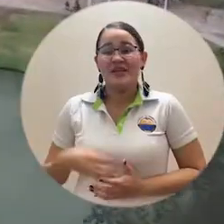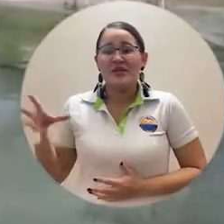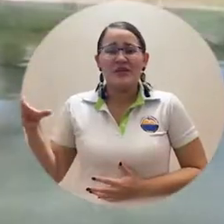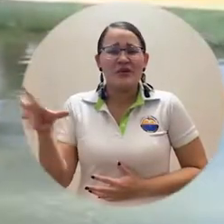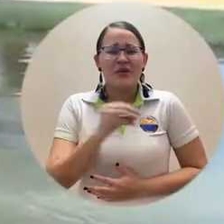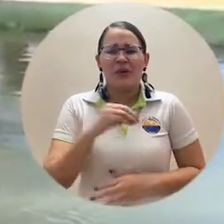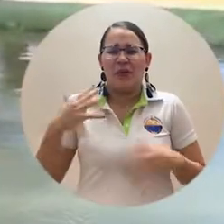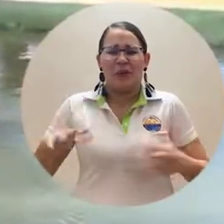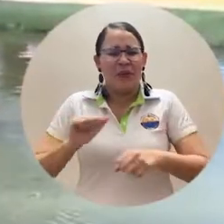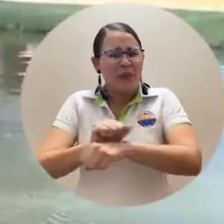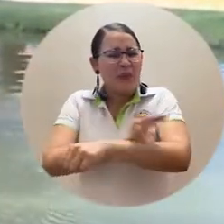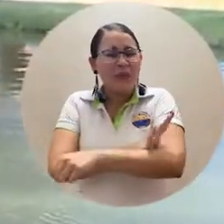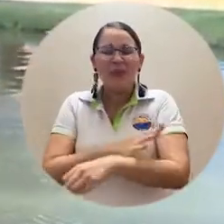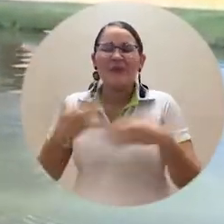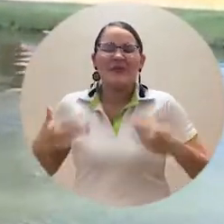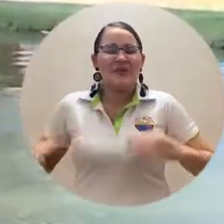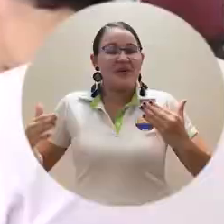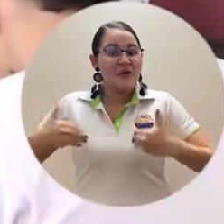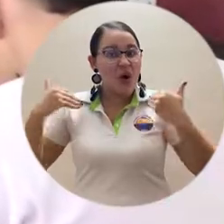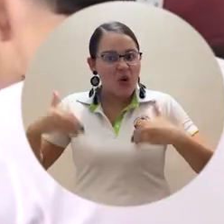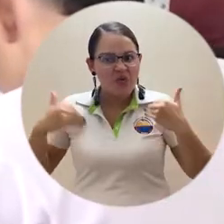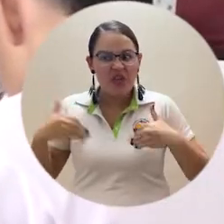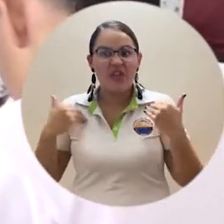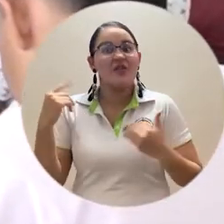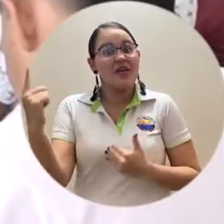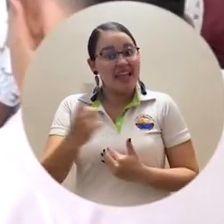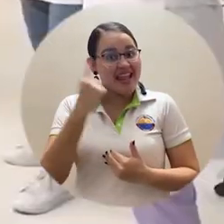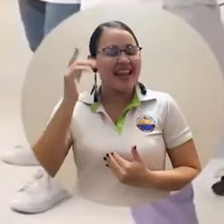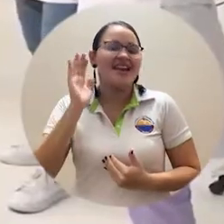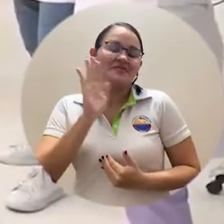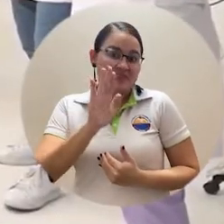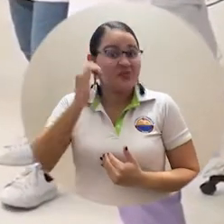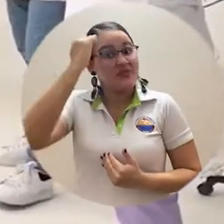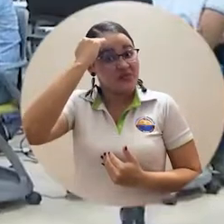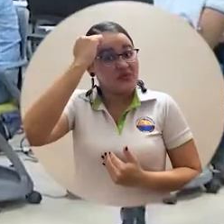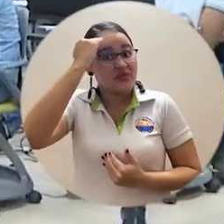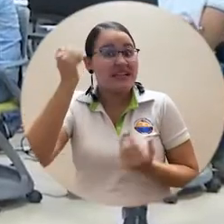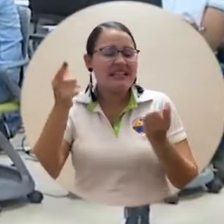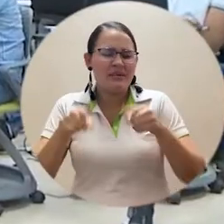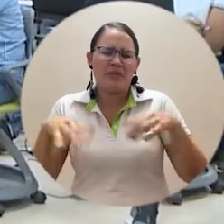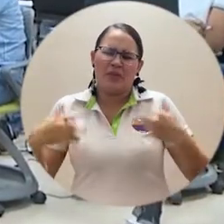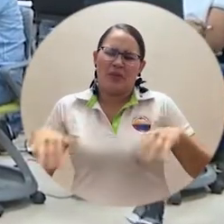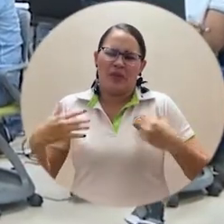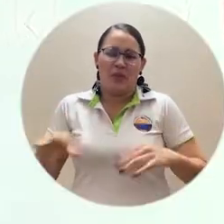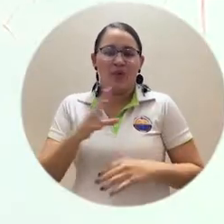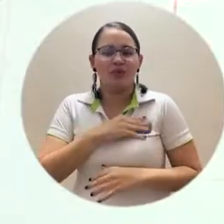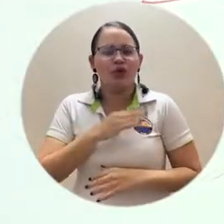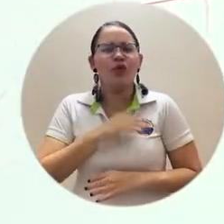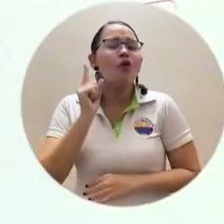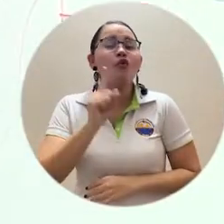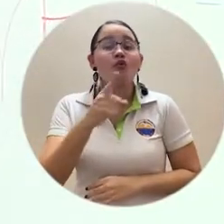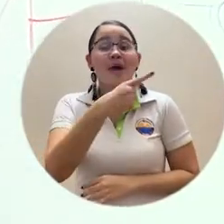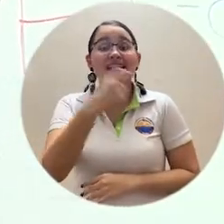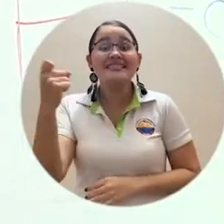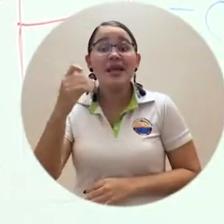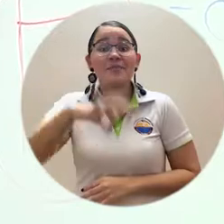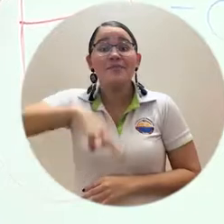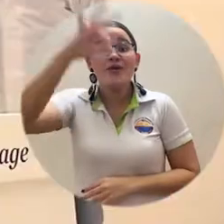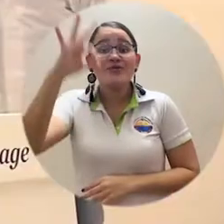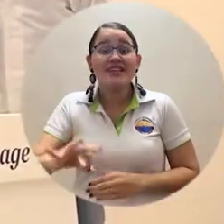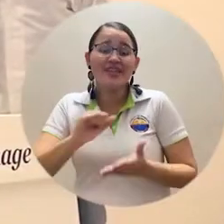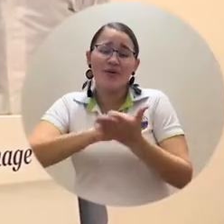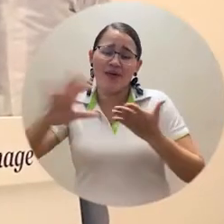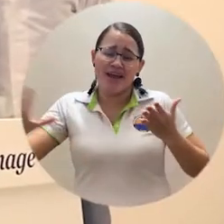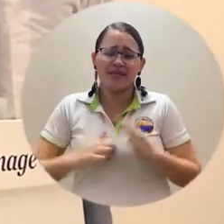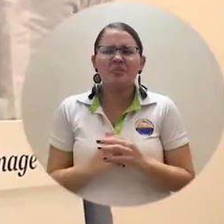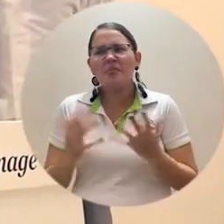Múltiples reacciones favorables por parte de los docentes de la Universidad del Magdalena se han originado con el alcance del 100% de gratuidad